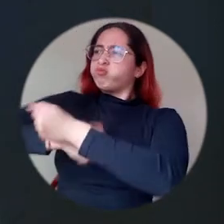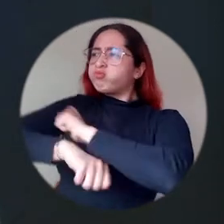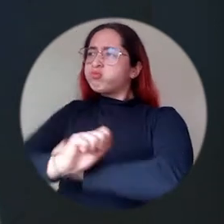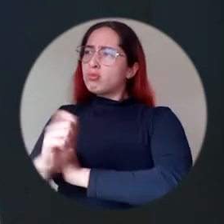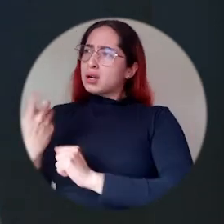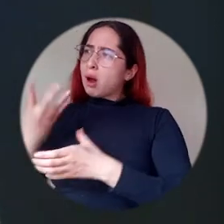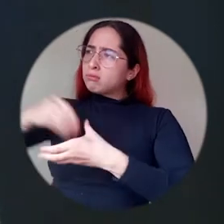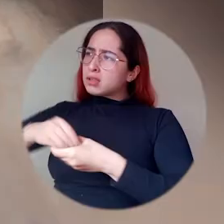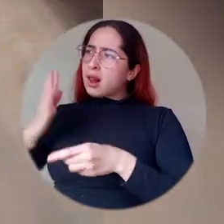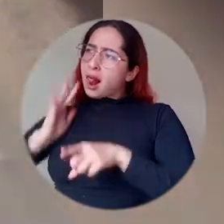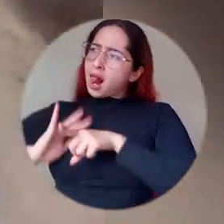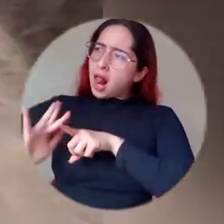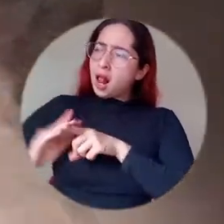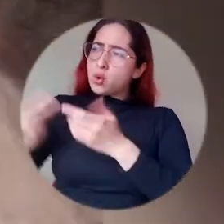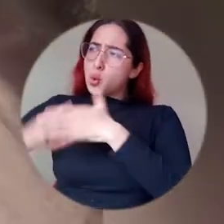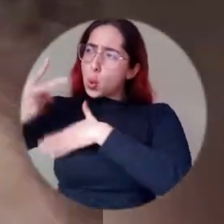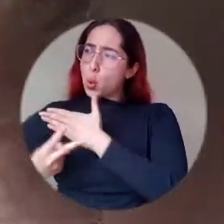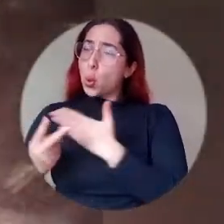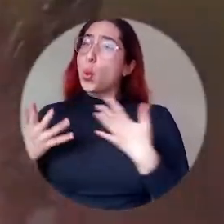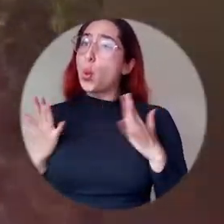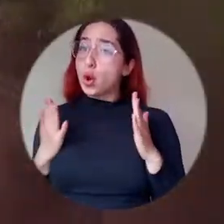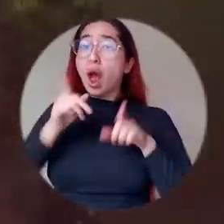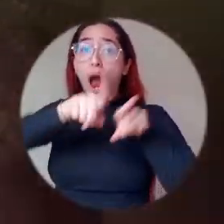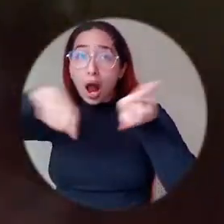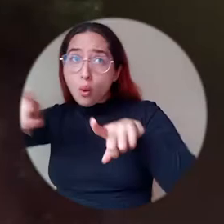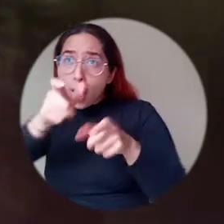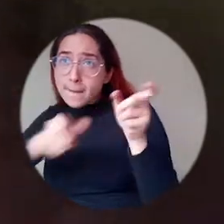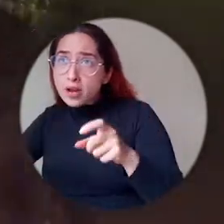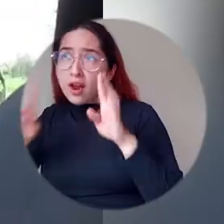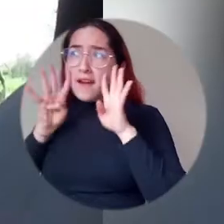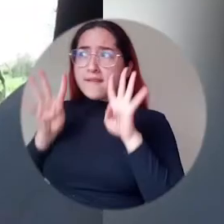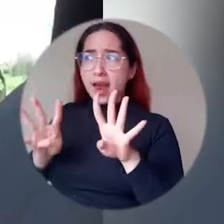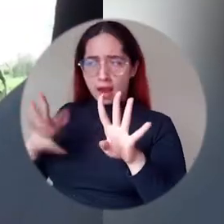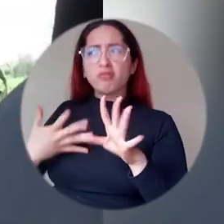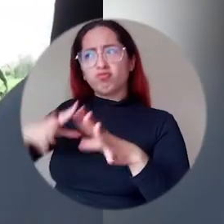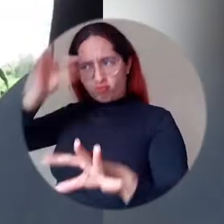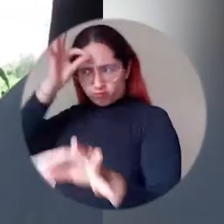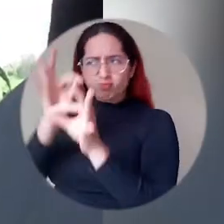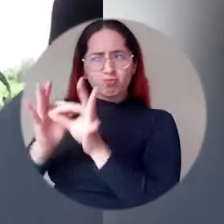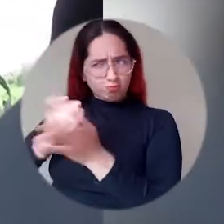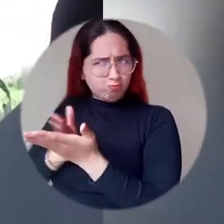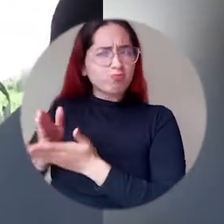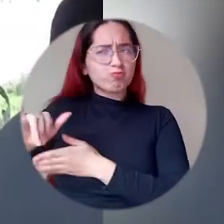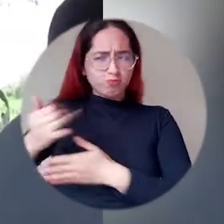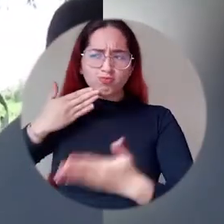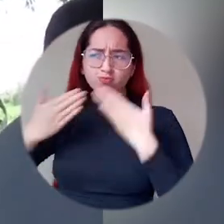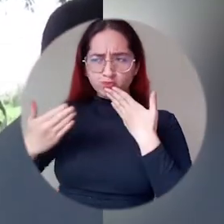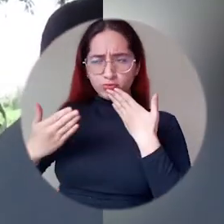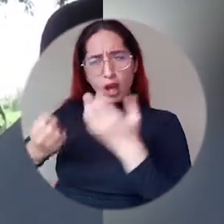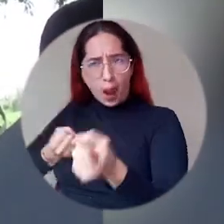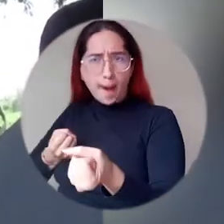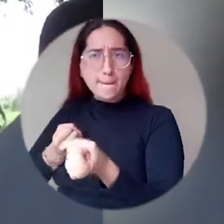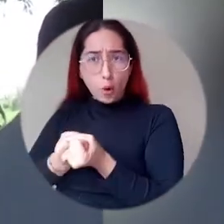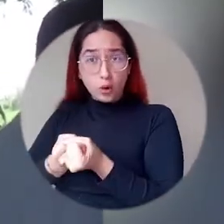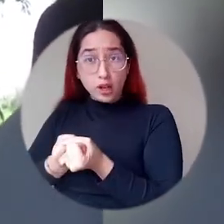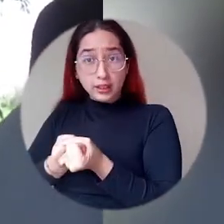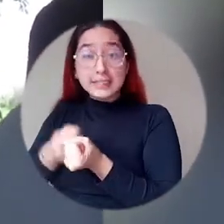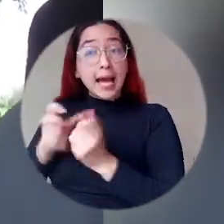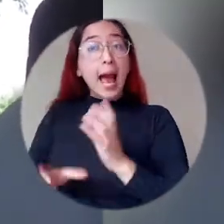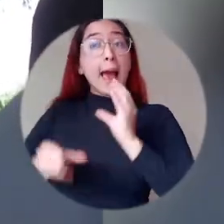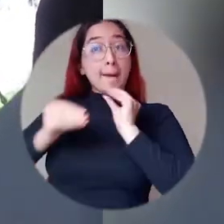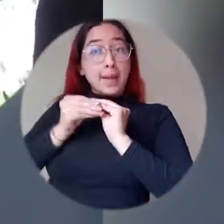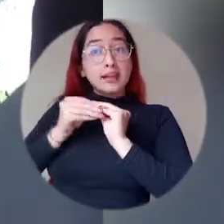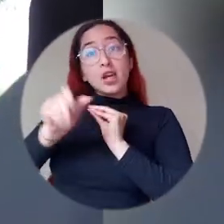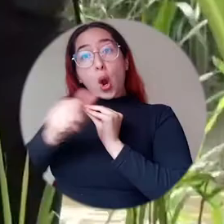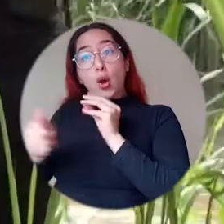desarrollo de este proyecto. Hay gente que cree en esto, hay gente que lo apoya y hay